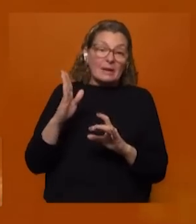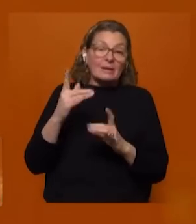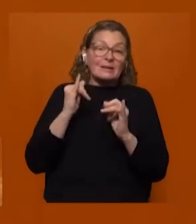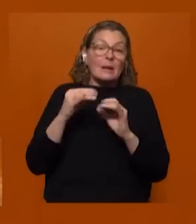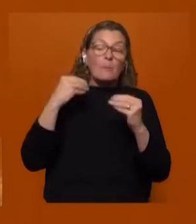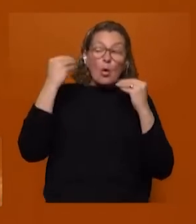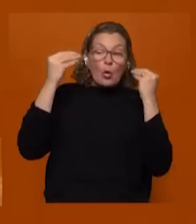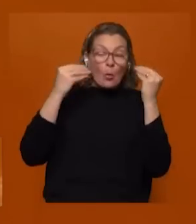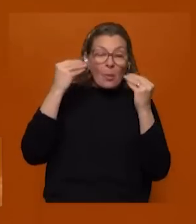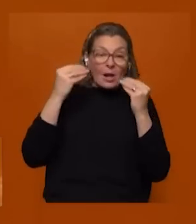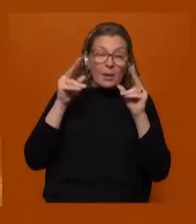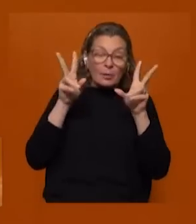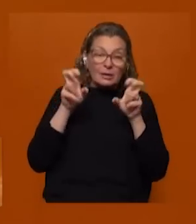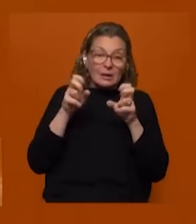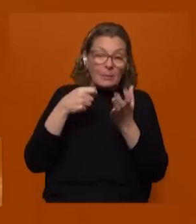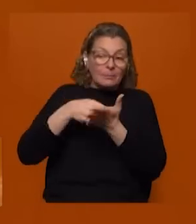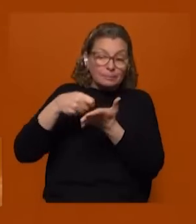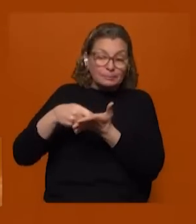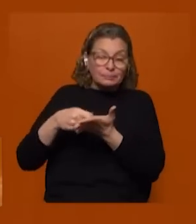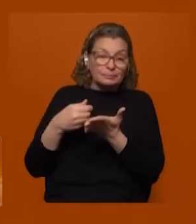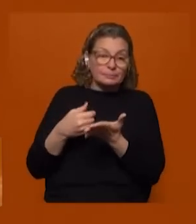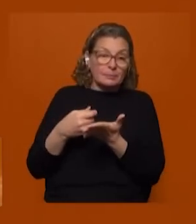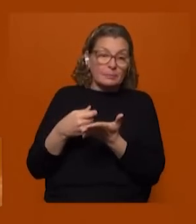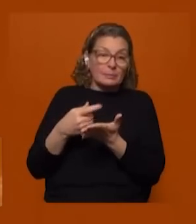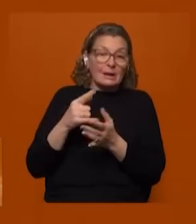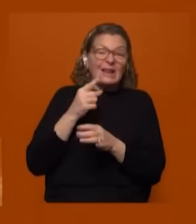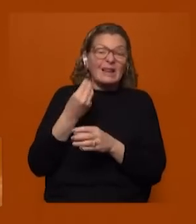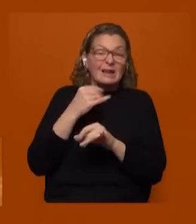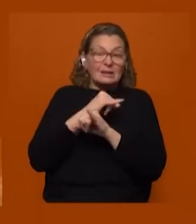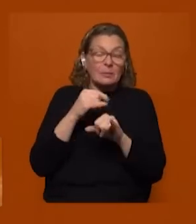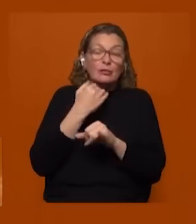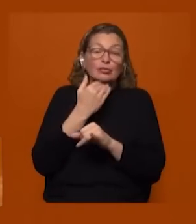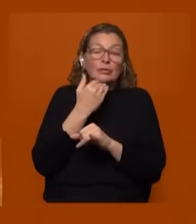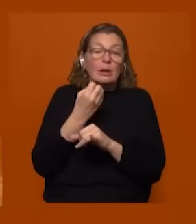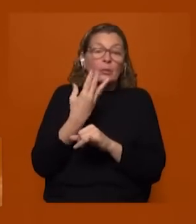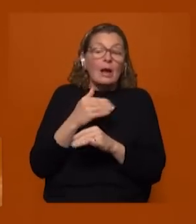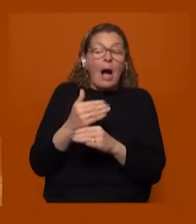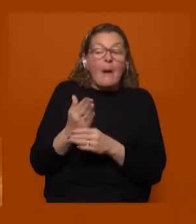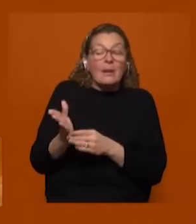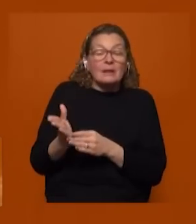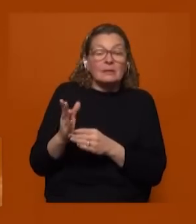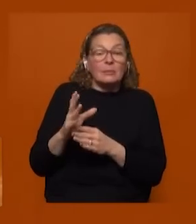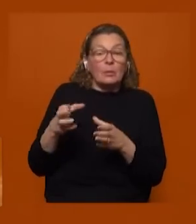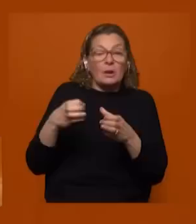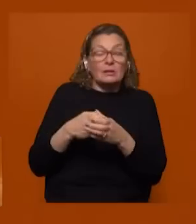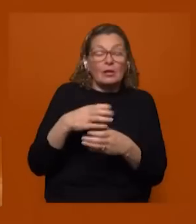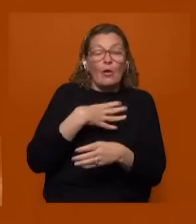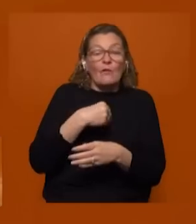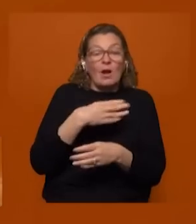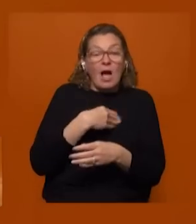preocupación por el tema del endeudamiento ¿en qué termina? no se sabe porque por otro lado también del Partido Nacional